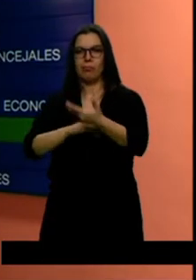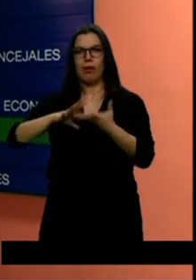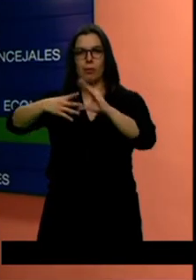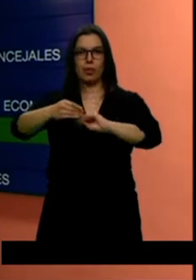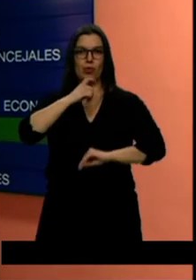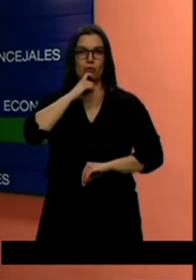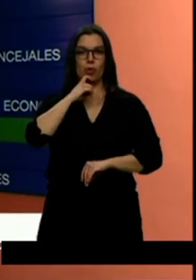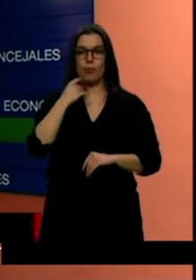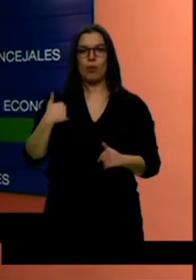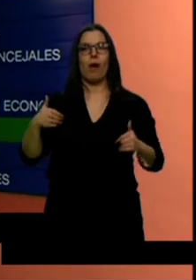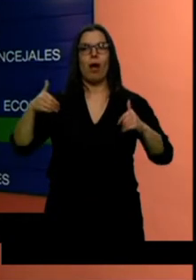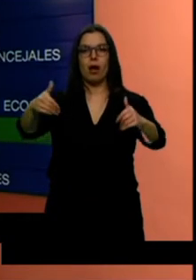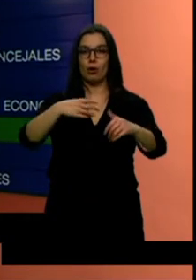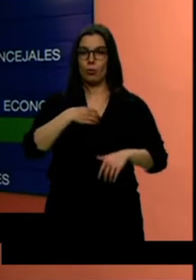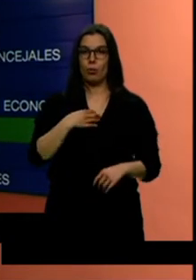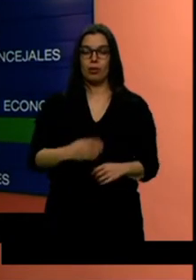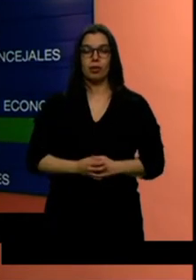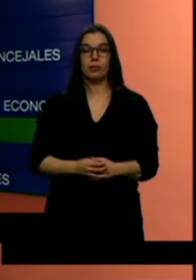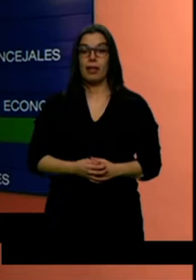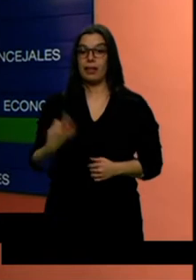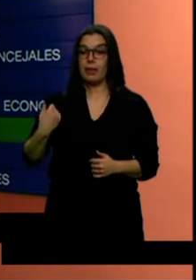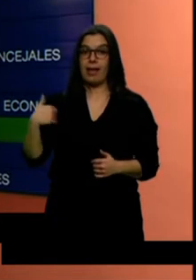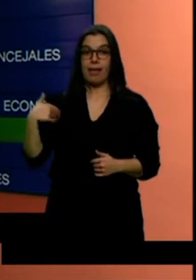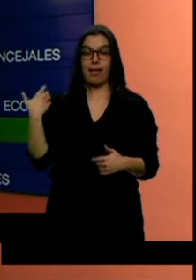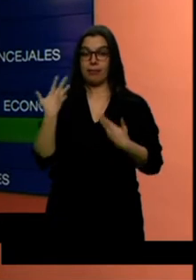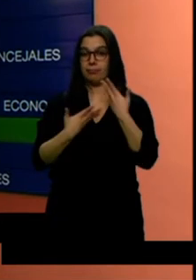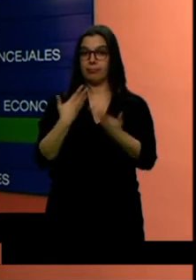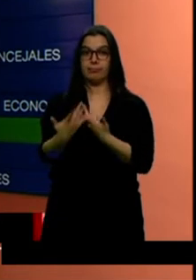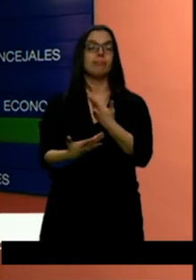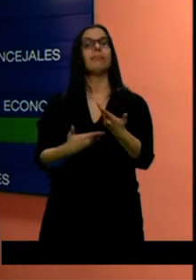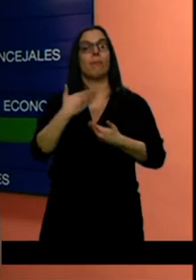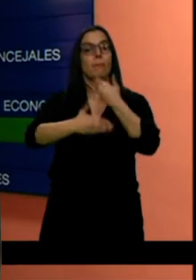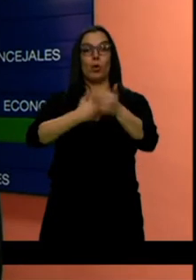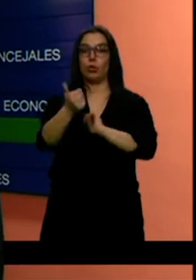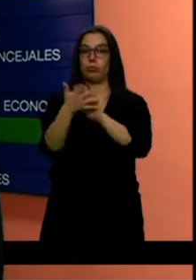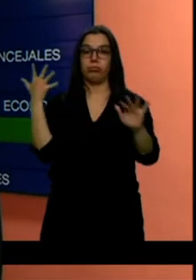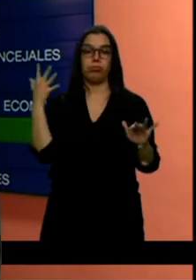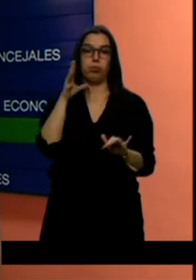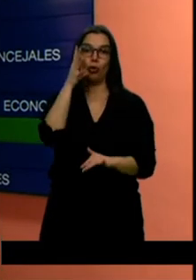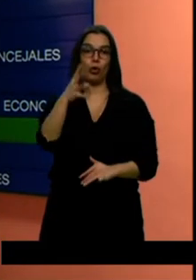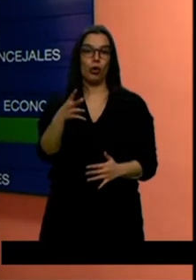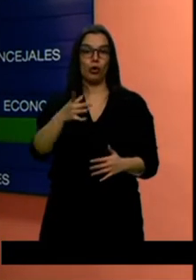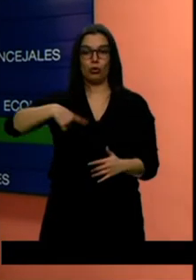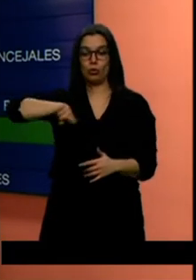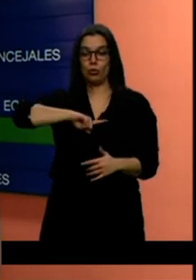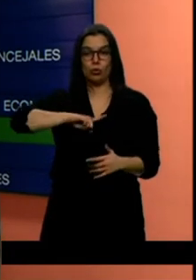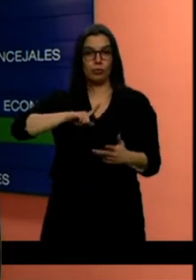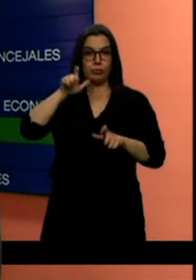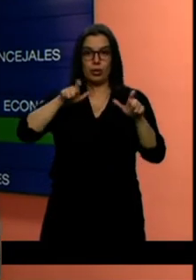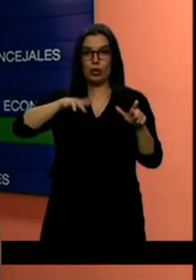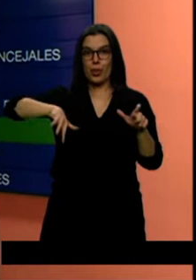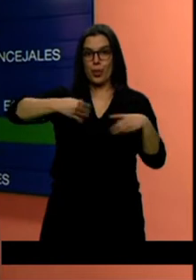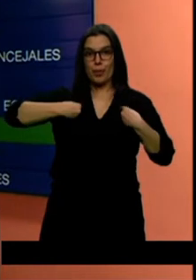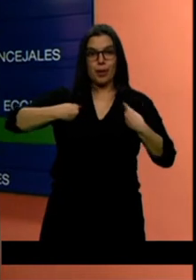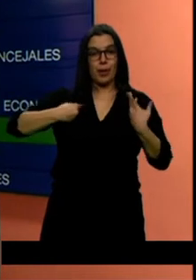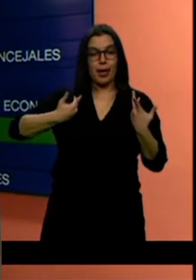Tiene que apurar los plazos más que nunca, tiene que acelerar el proceso porque ya no podemos, los vecinos y los municipios en general ya